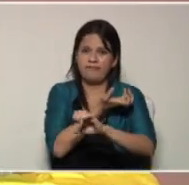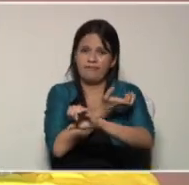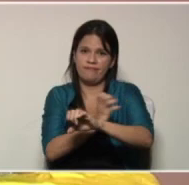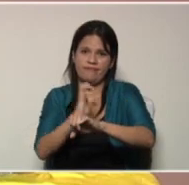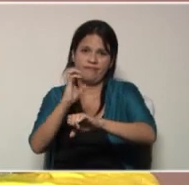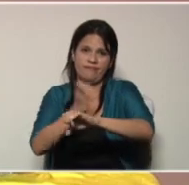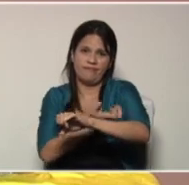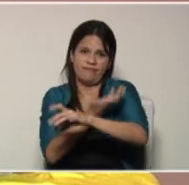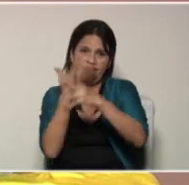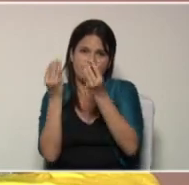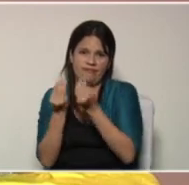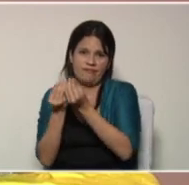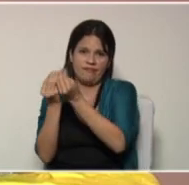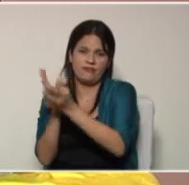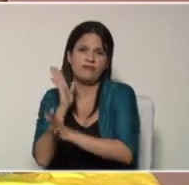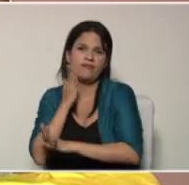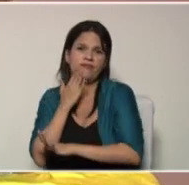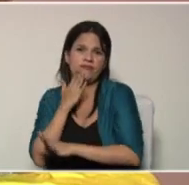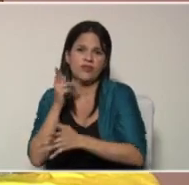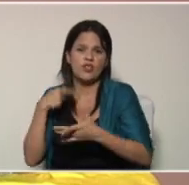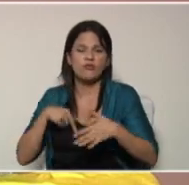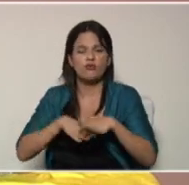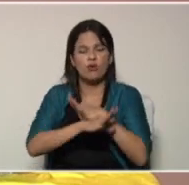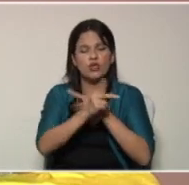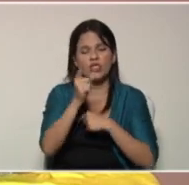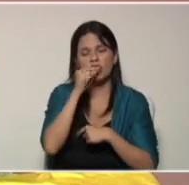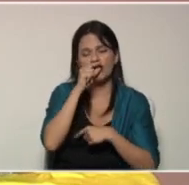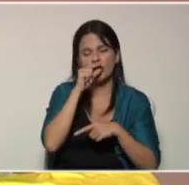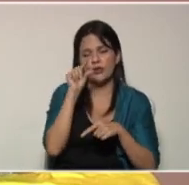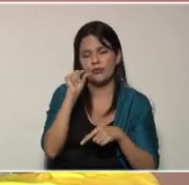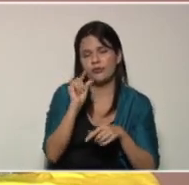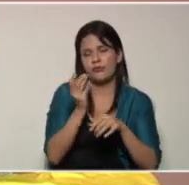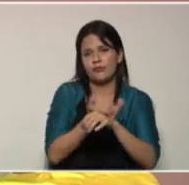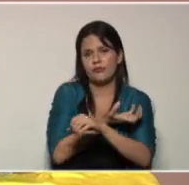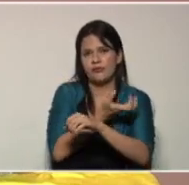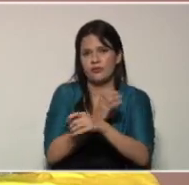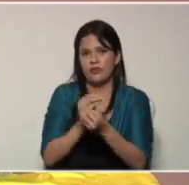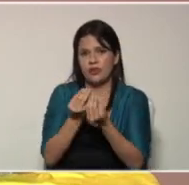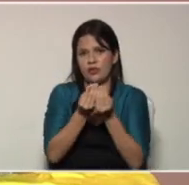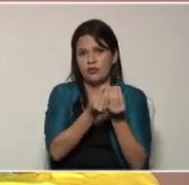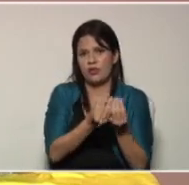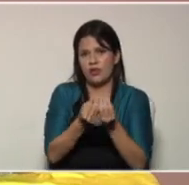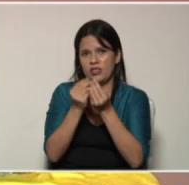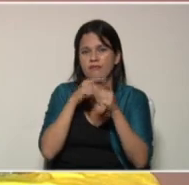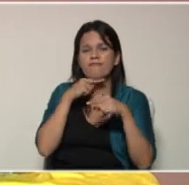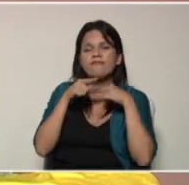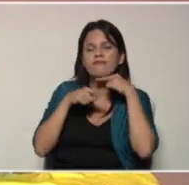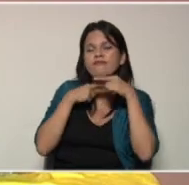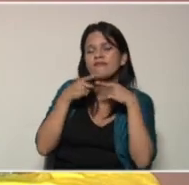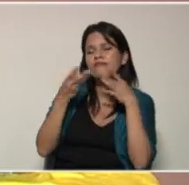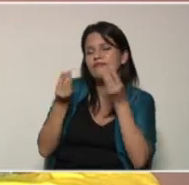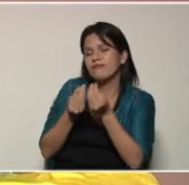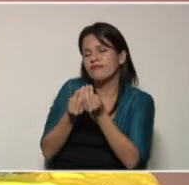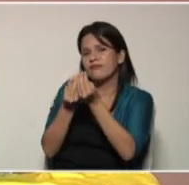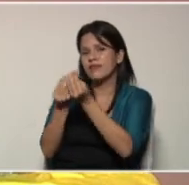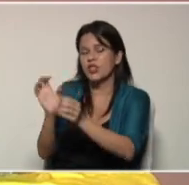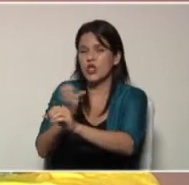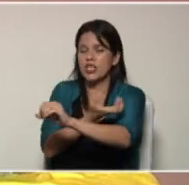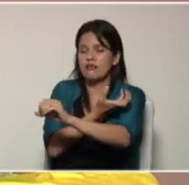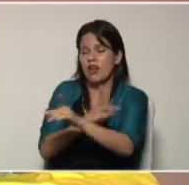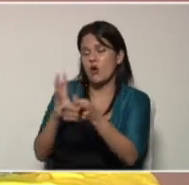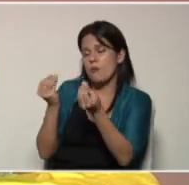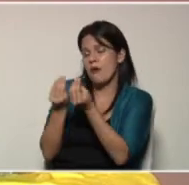acompañan a mamá se fue con sus pollitos de todos y todos los colores y pillando sus